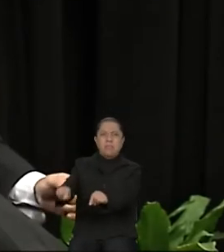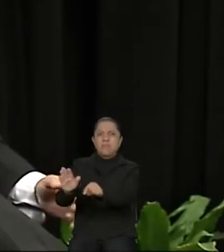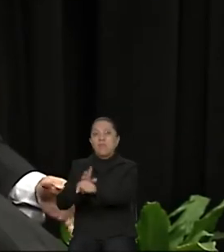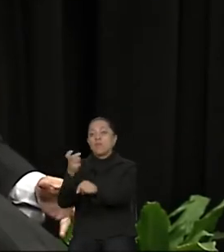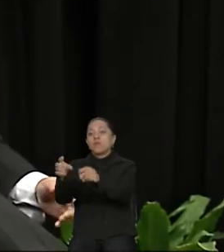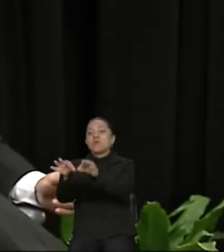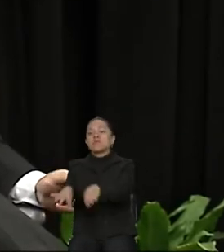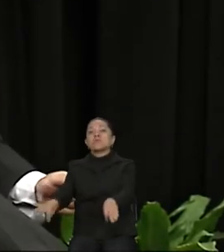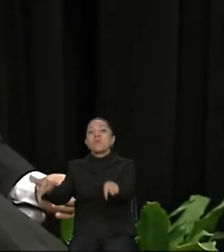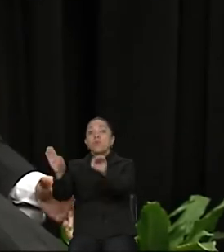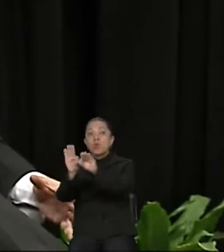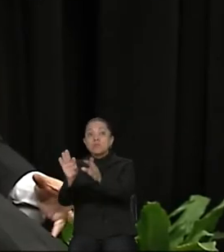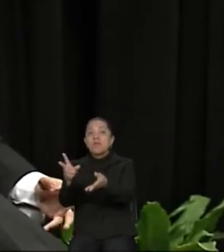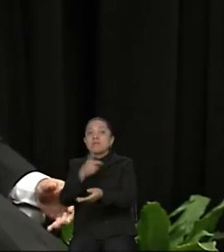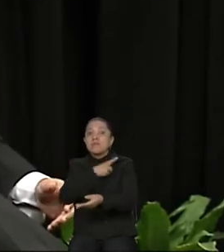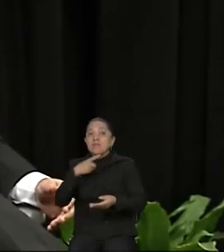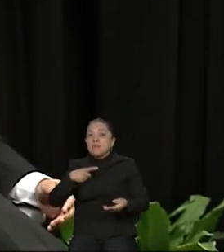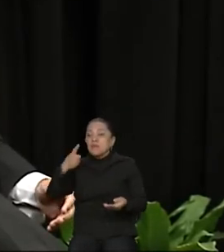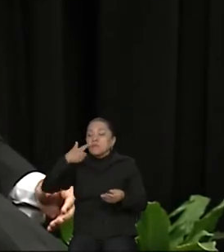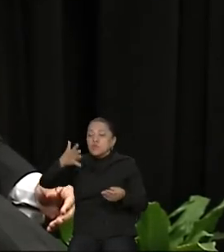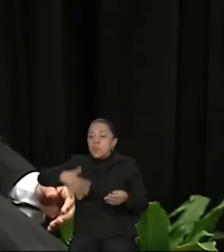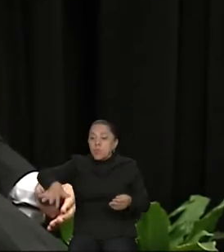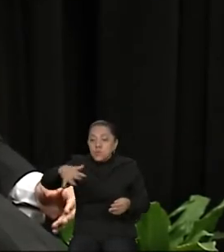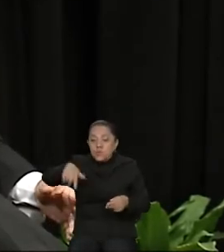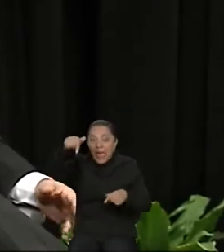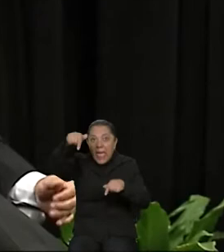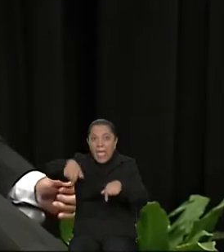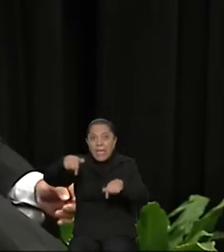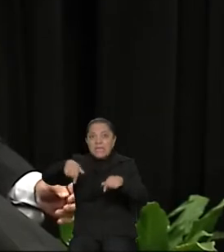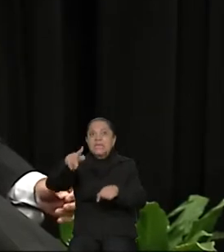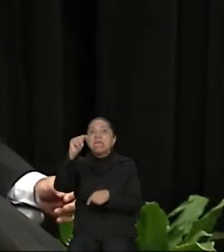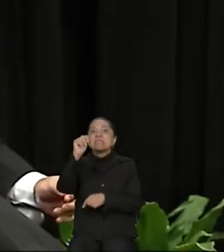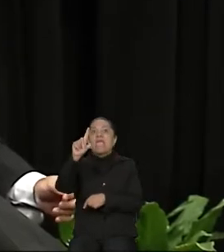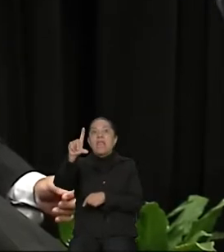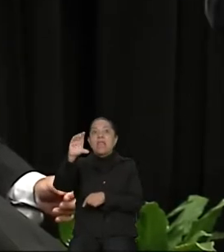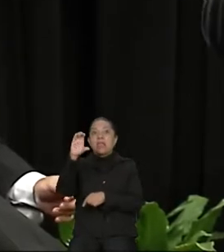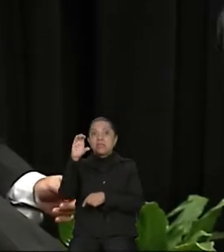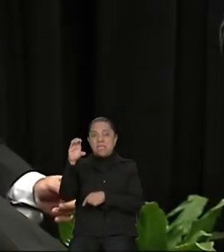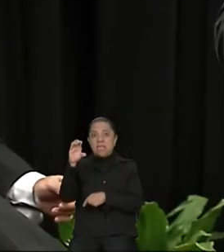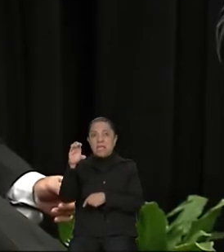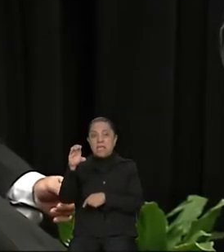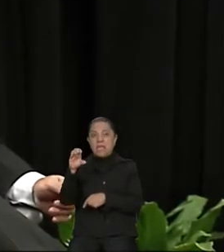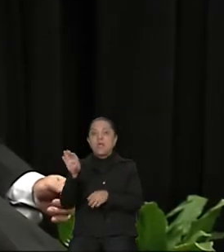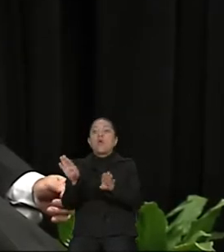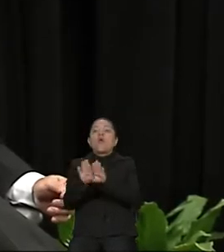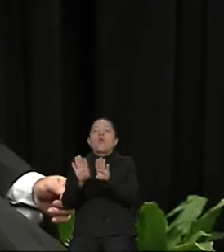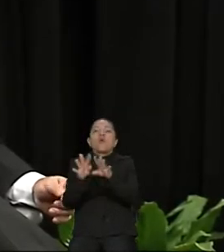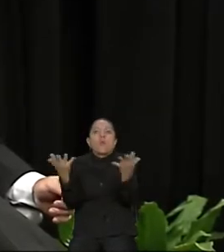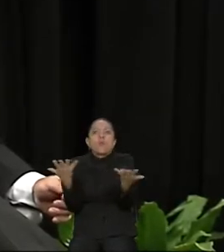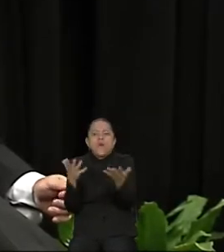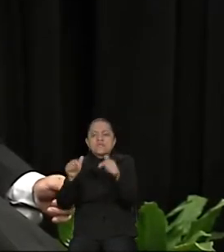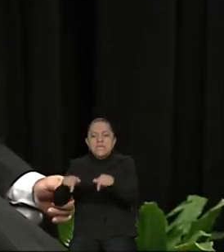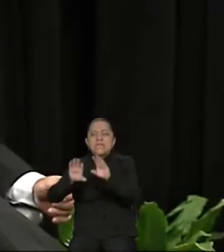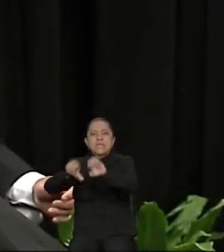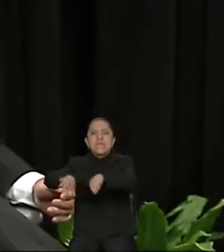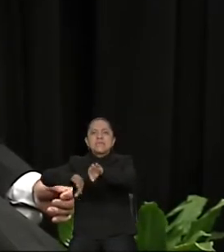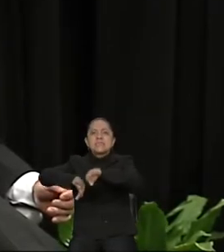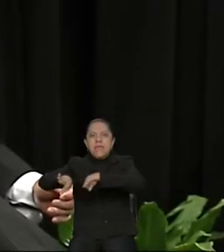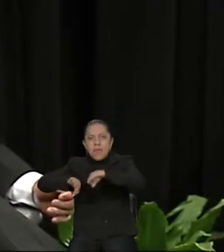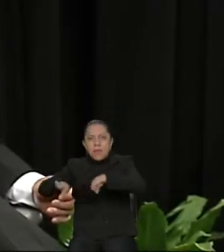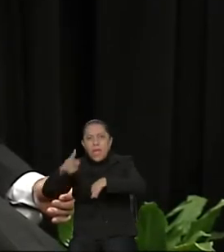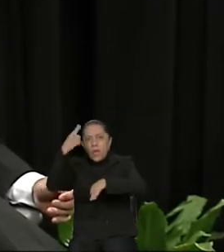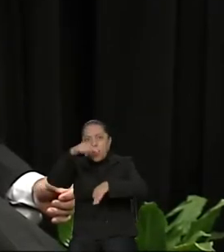que buscar, aquí con el Tratado de Libre Comercio, buscar cómo generar empleos para ellos, cómo generar, cómo